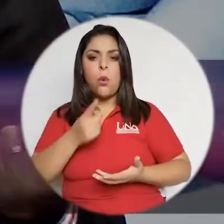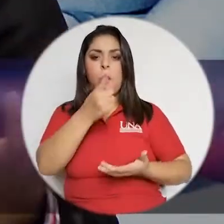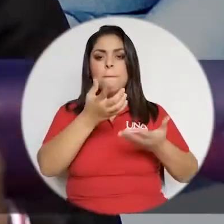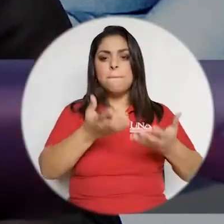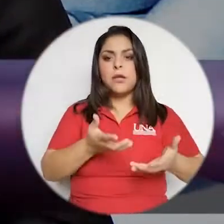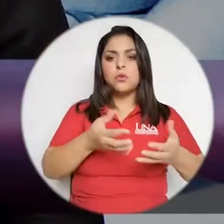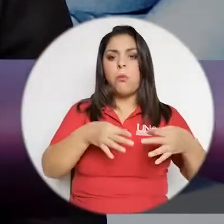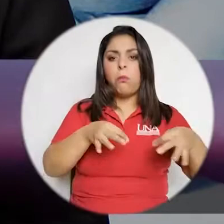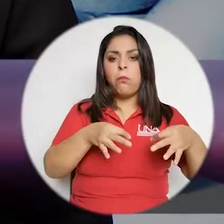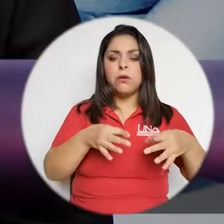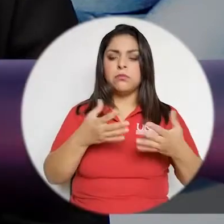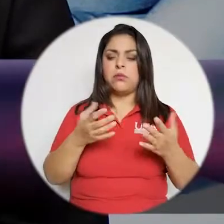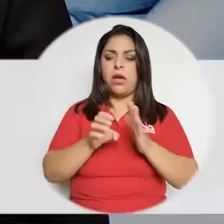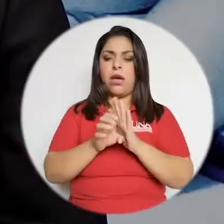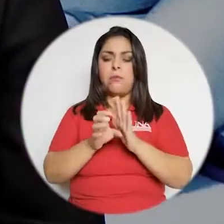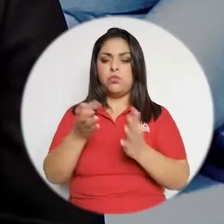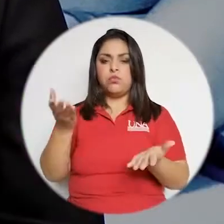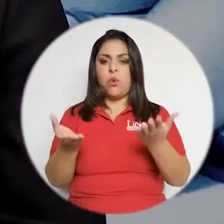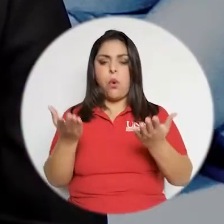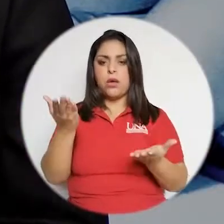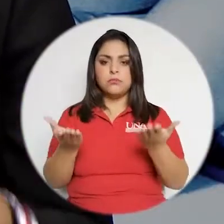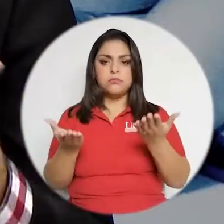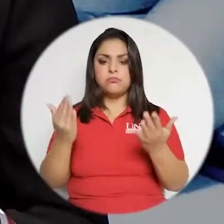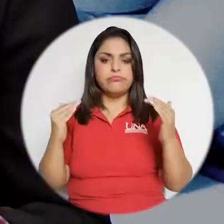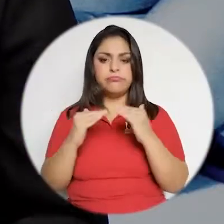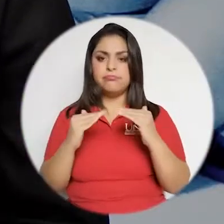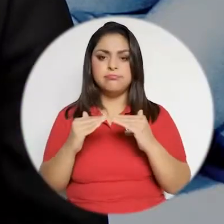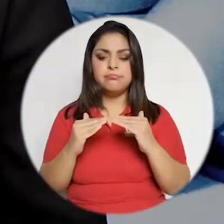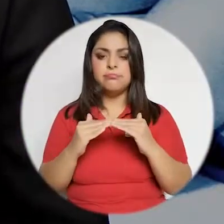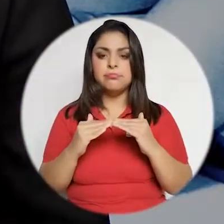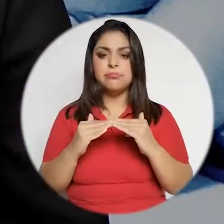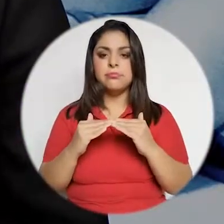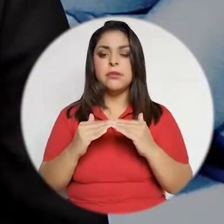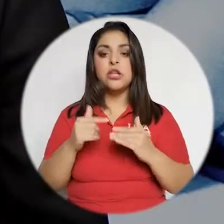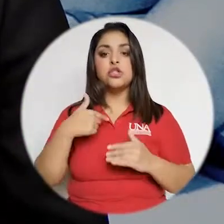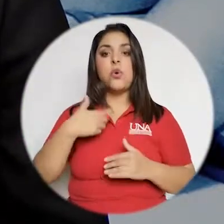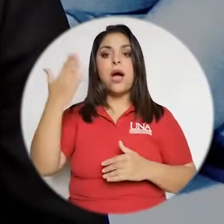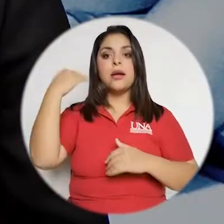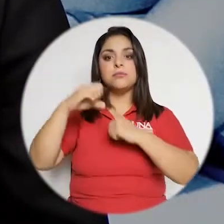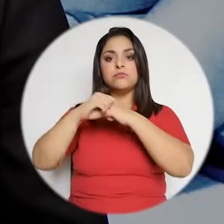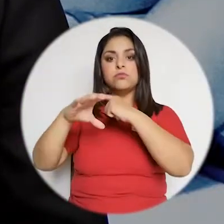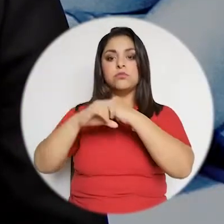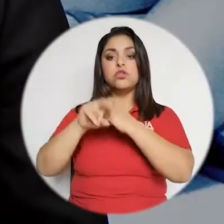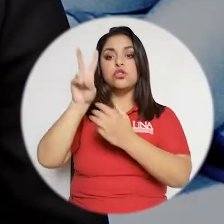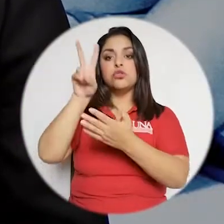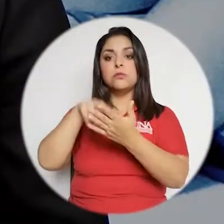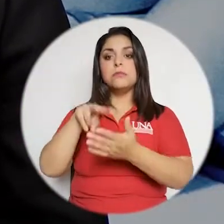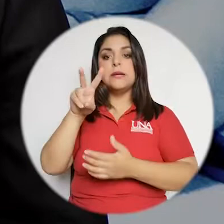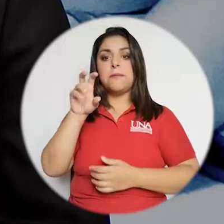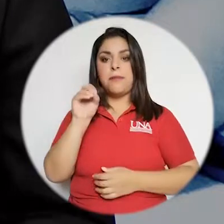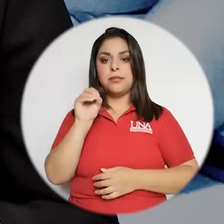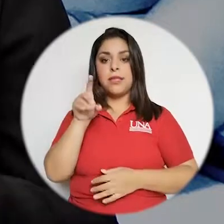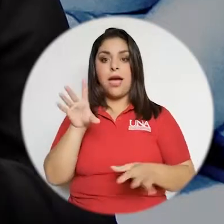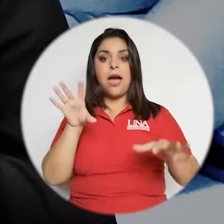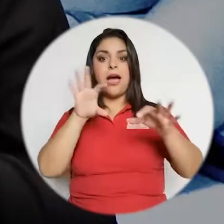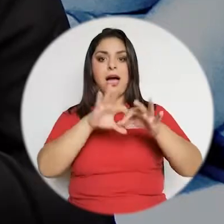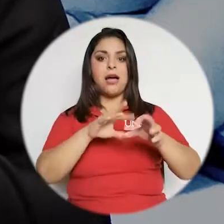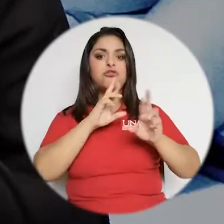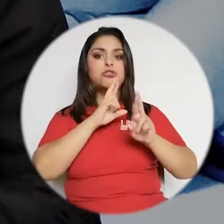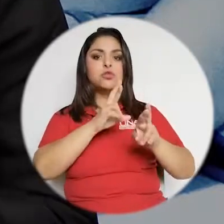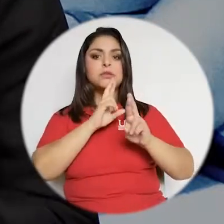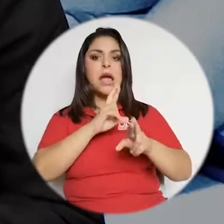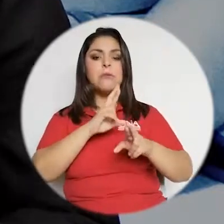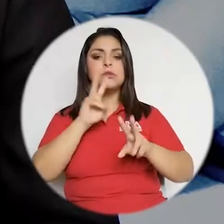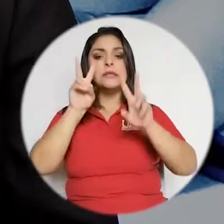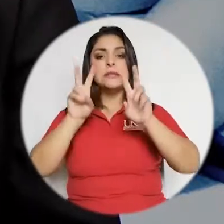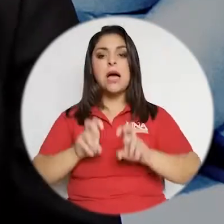contra un peso pluma, por decirlo de alguna forma, ¿verdad? En una investigación que publicamos en el año 2020, asociamos